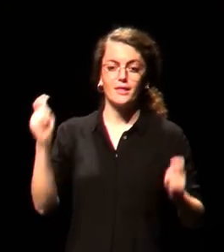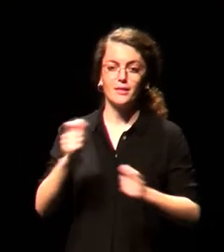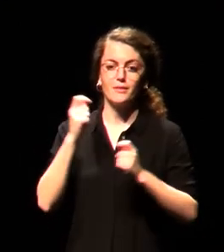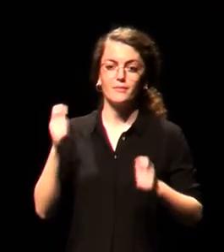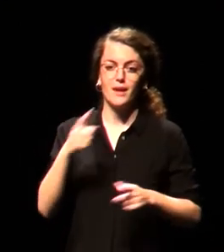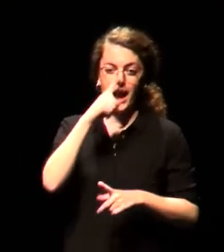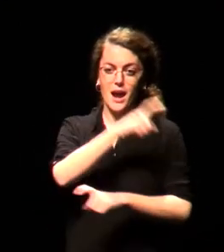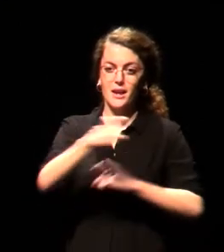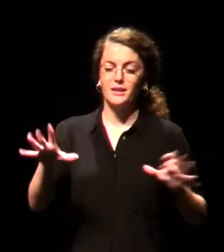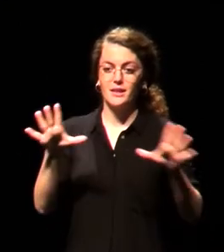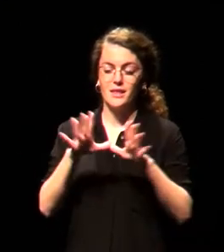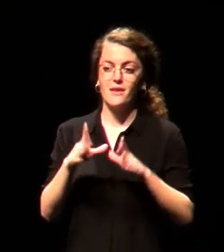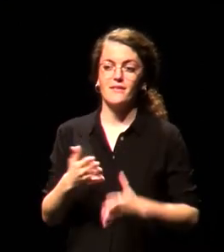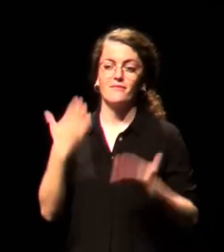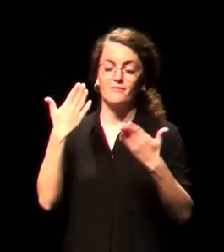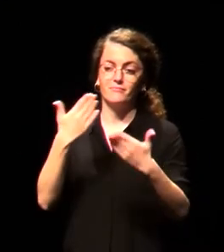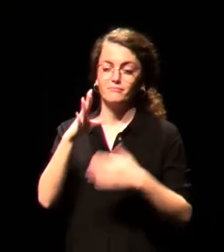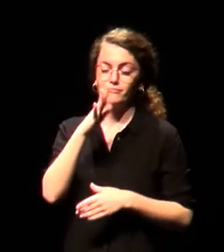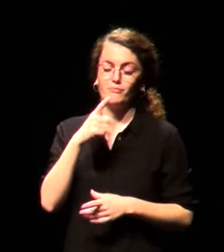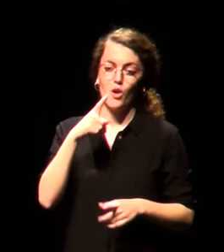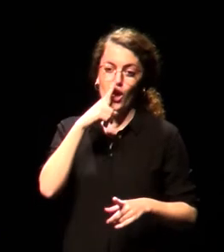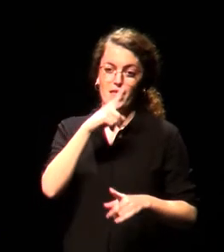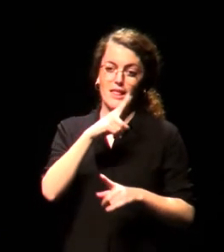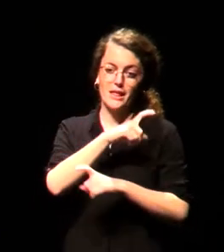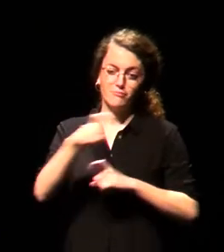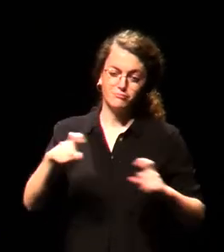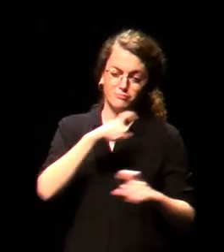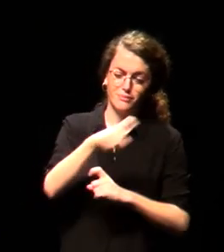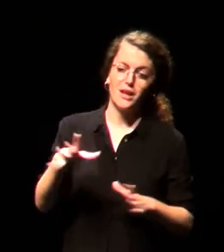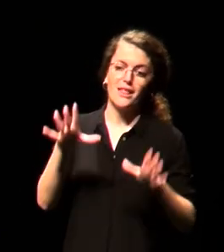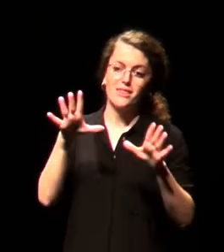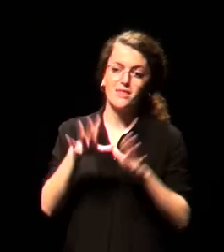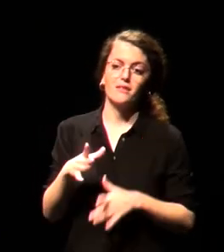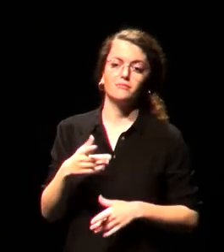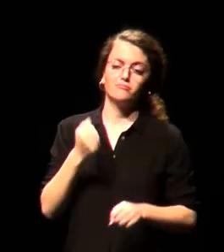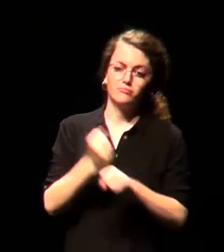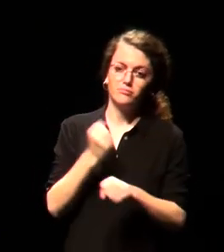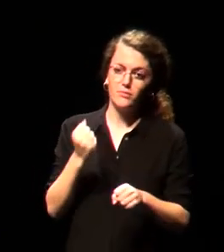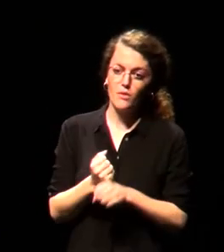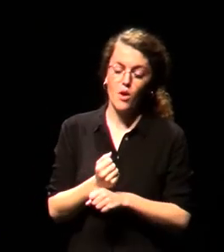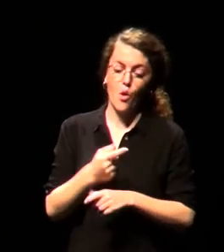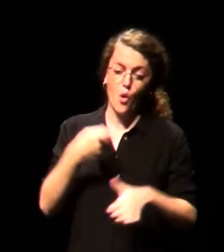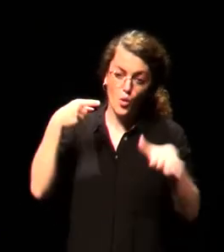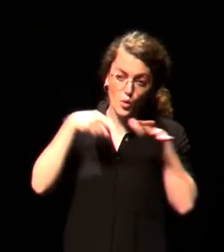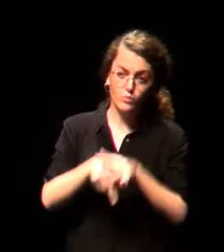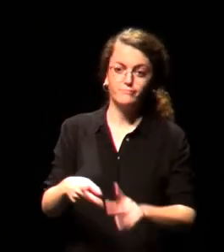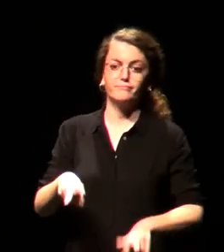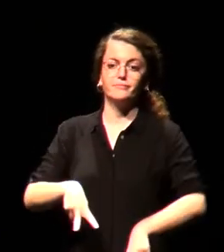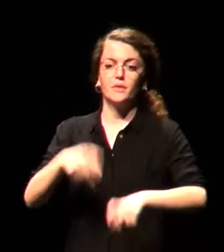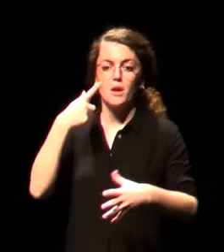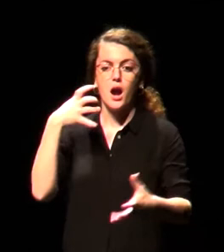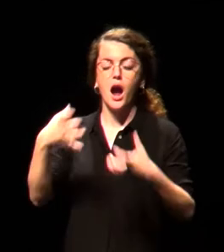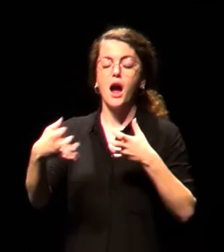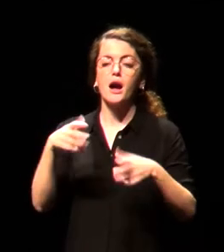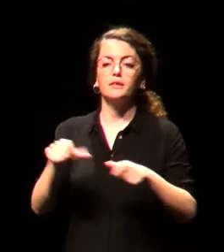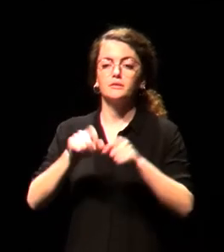Felicidades por estos diez años de trabajo dedicado al trabajo inclusivo en torno a las artes escénicas y la música,